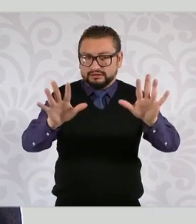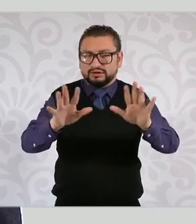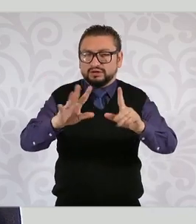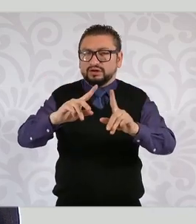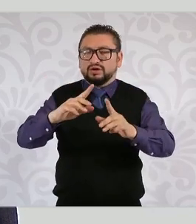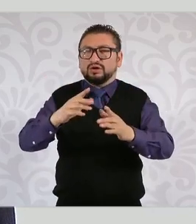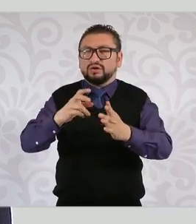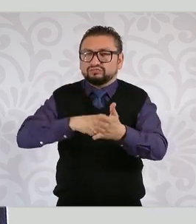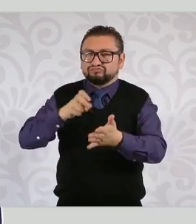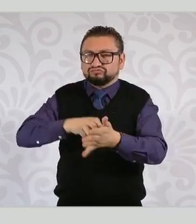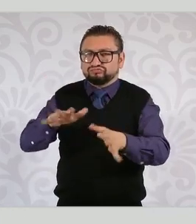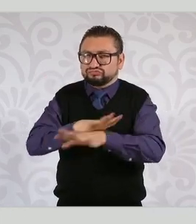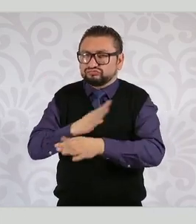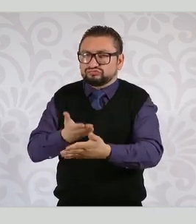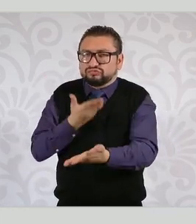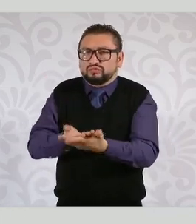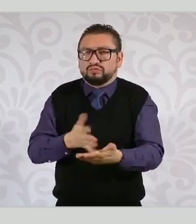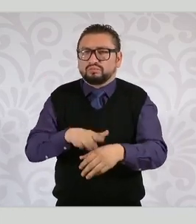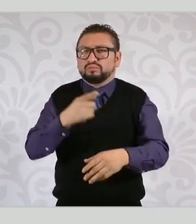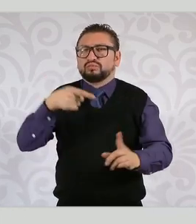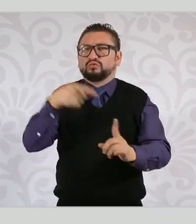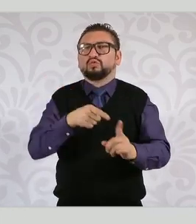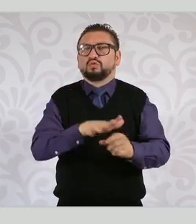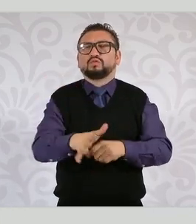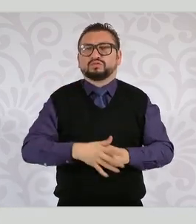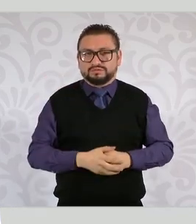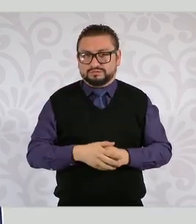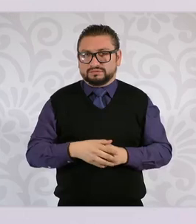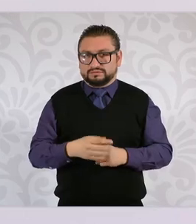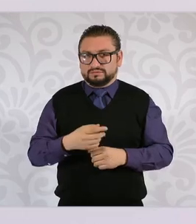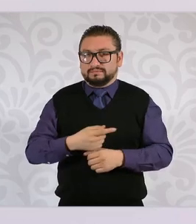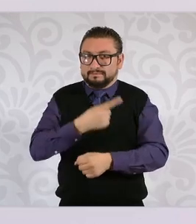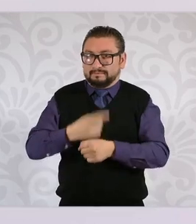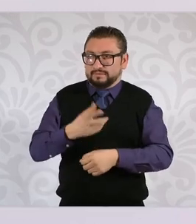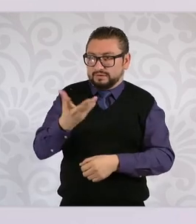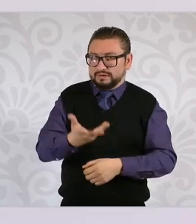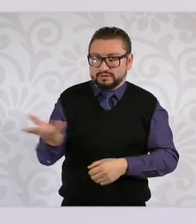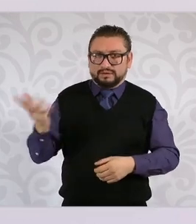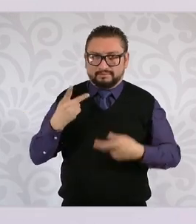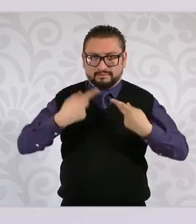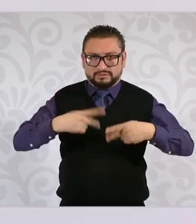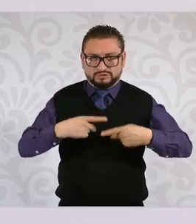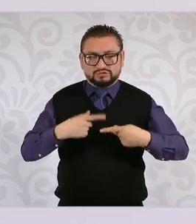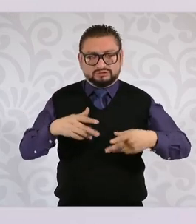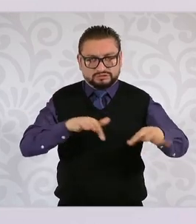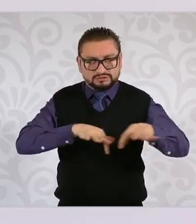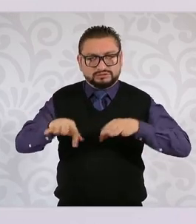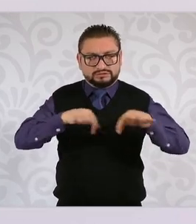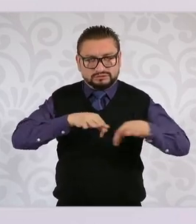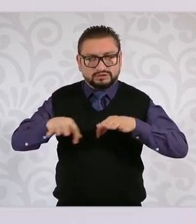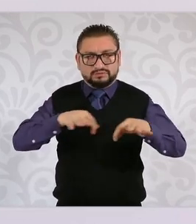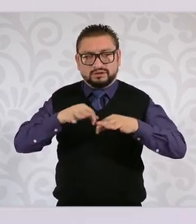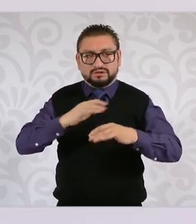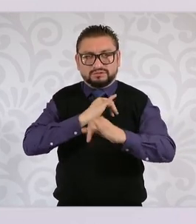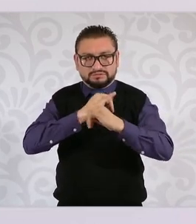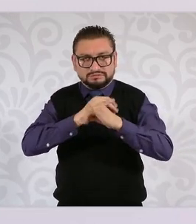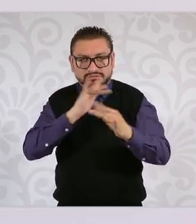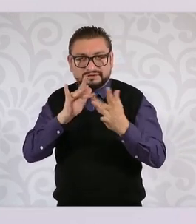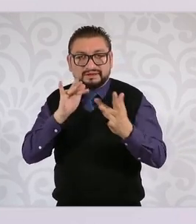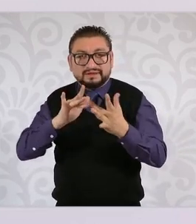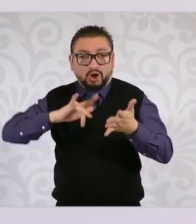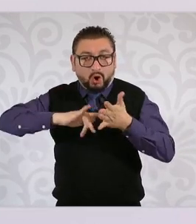de esta reforma. Por una parte, las personas trabajadoras de plataformas digitales durante el tiempo efectivamente